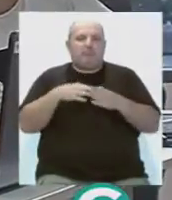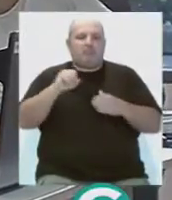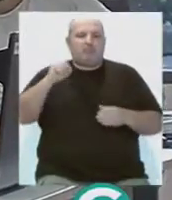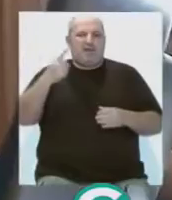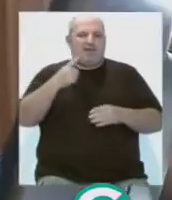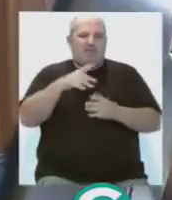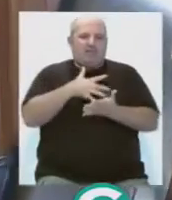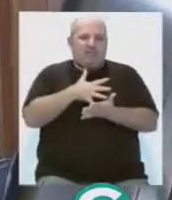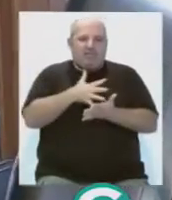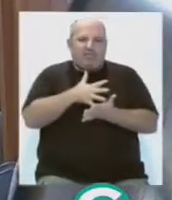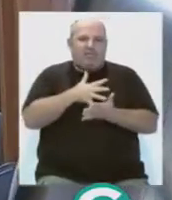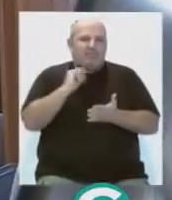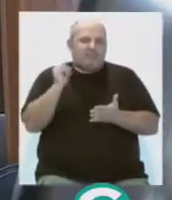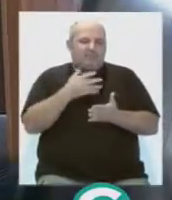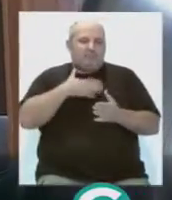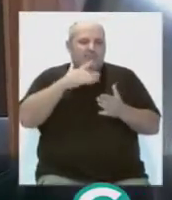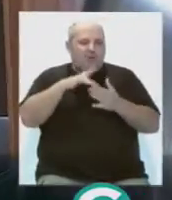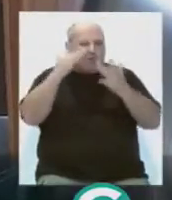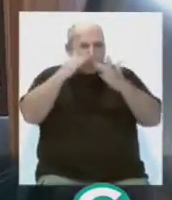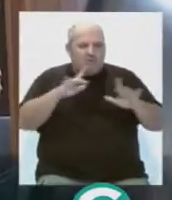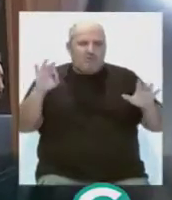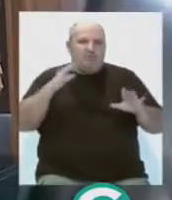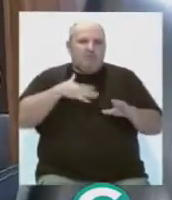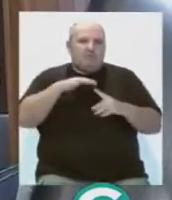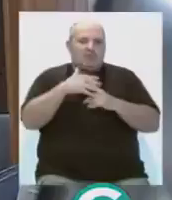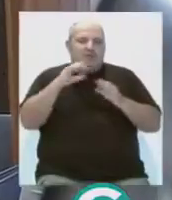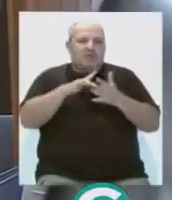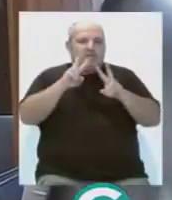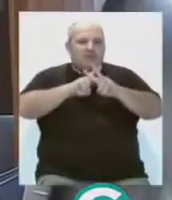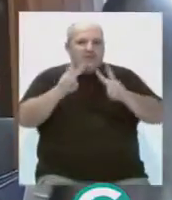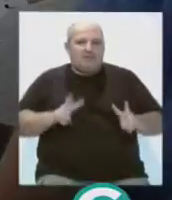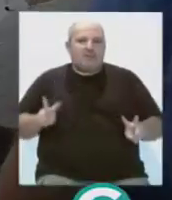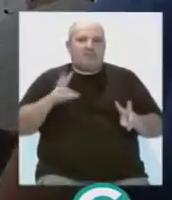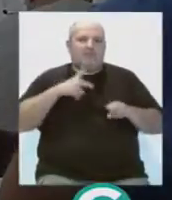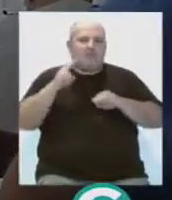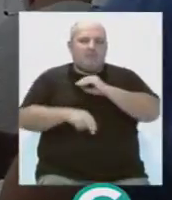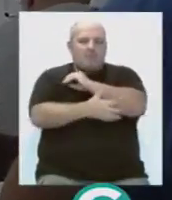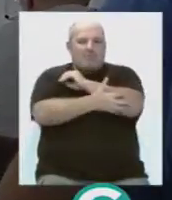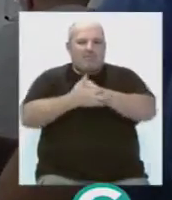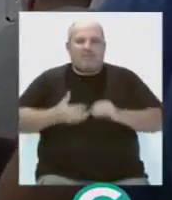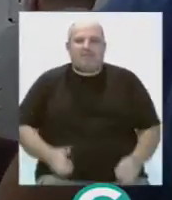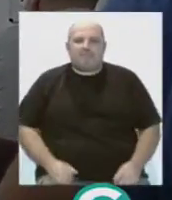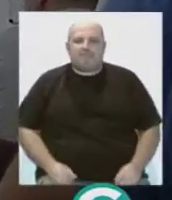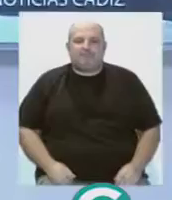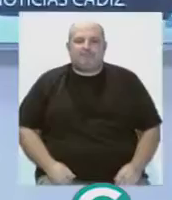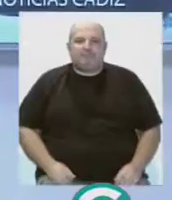más vulnerables y activando campañas de concienciación en este Día Internacional para la Erradicación de la Pobreza.